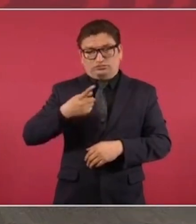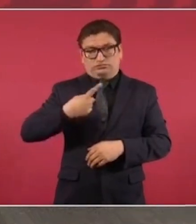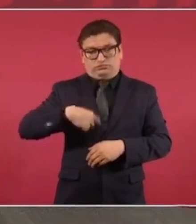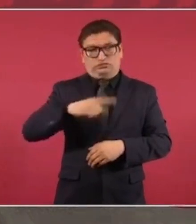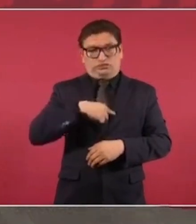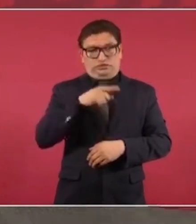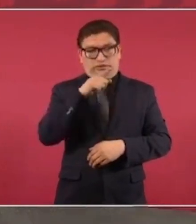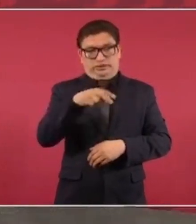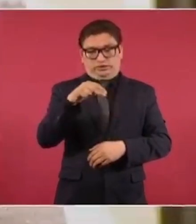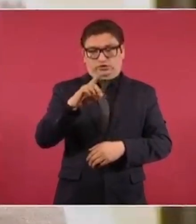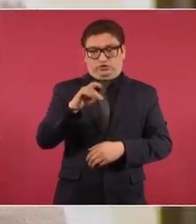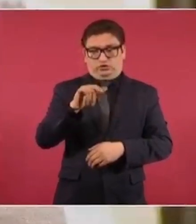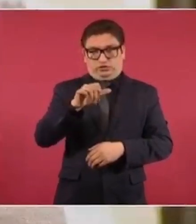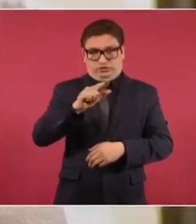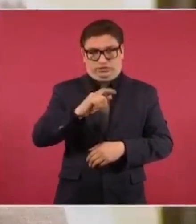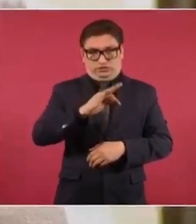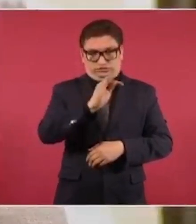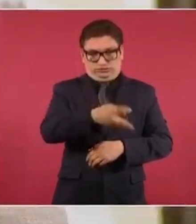propuesta de Nodal.